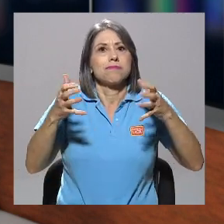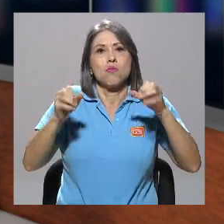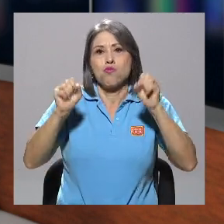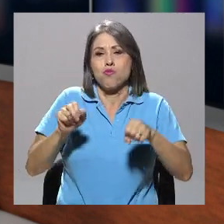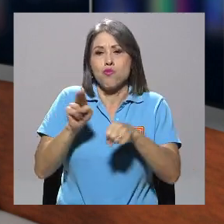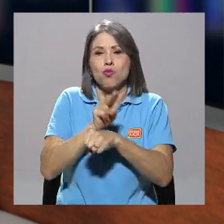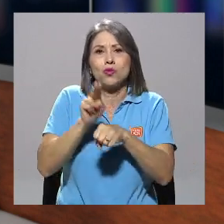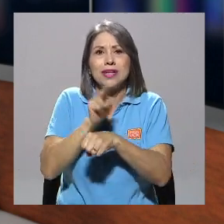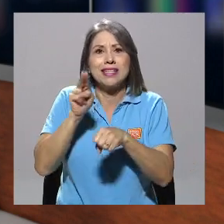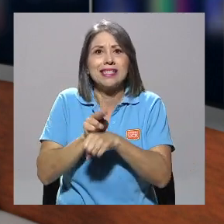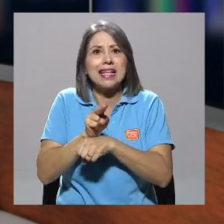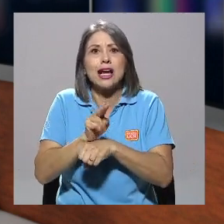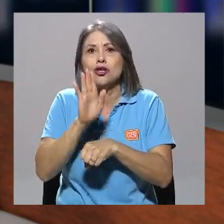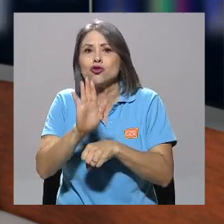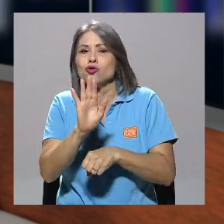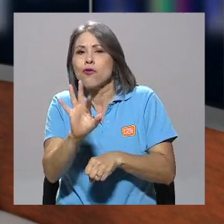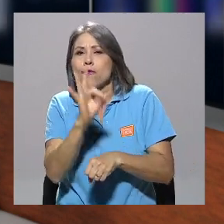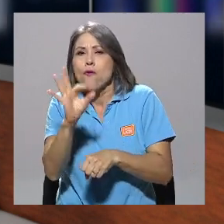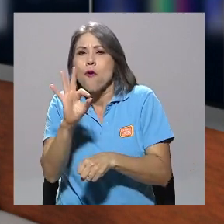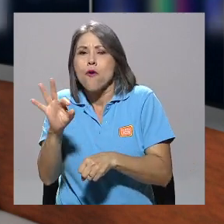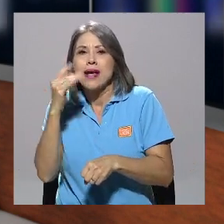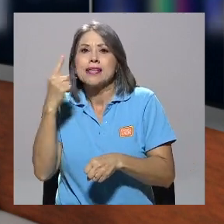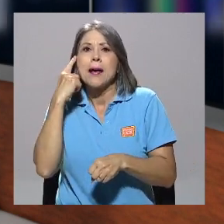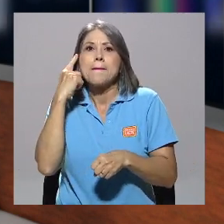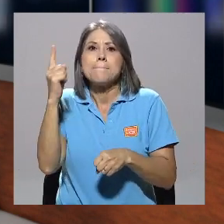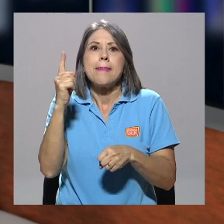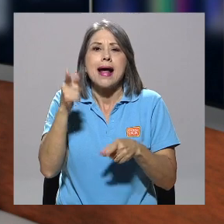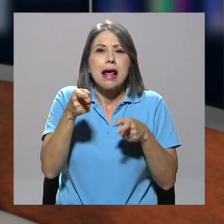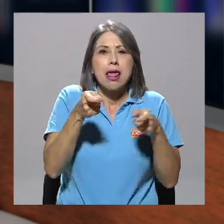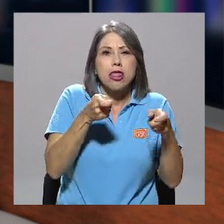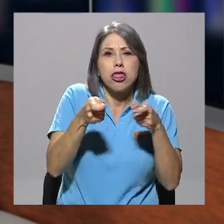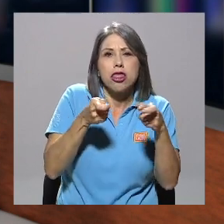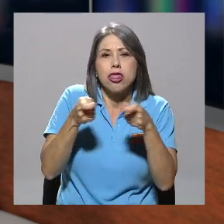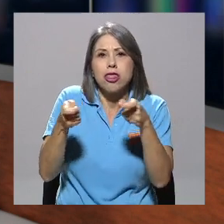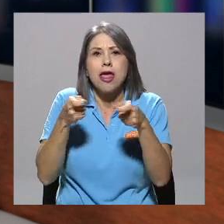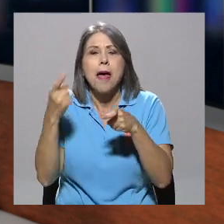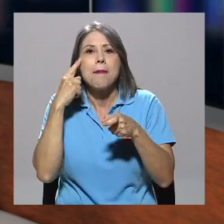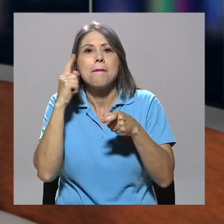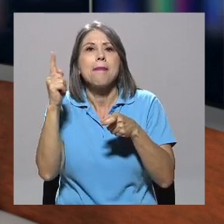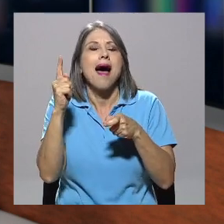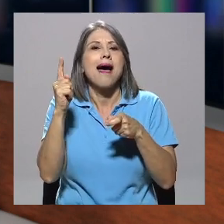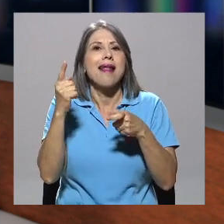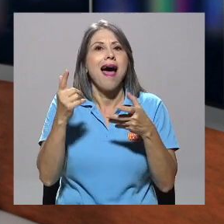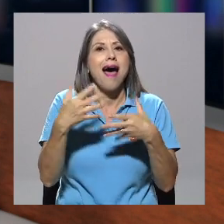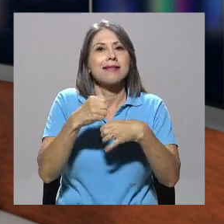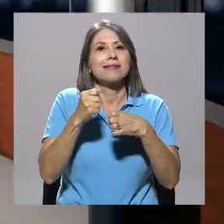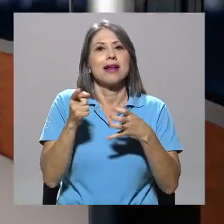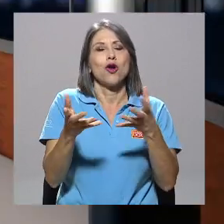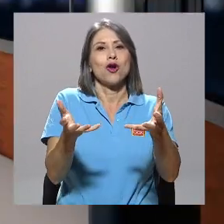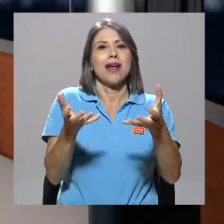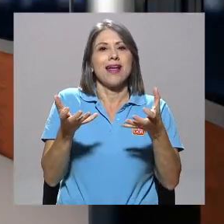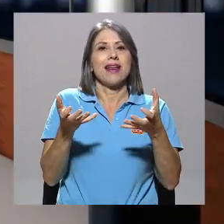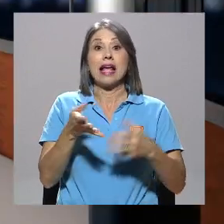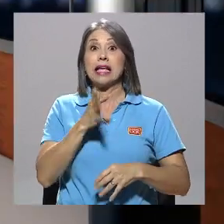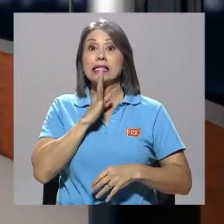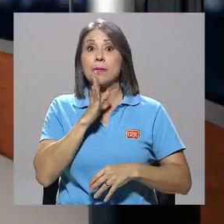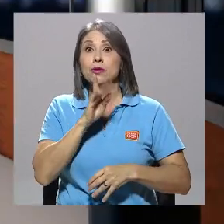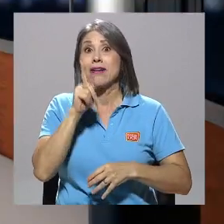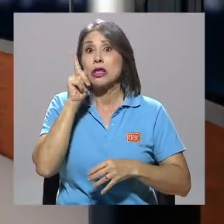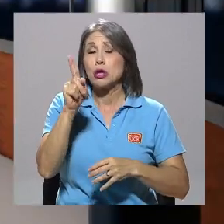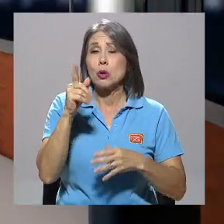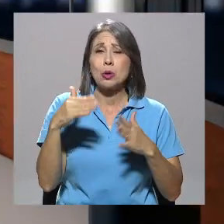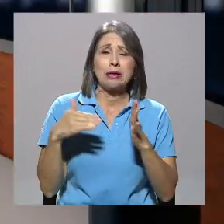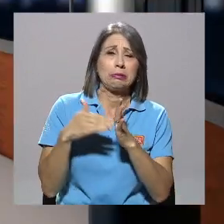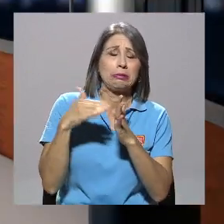los múltiples recursos a su disposición para torcer brazos y salirse con la suya. Hablamos de una